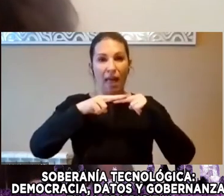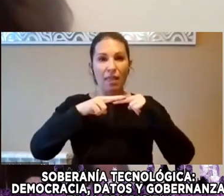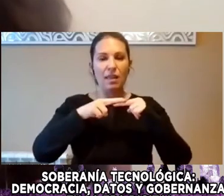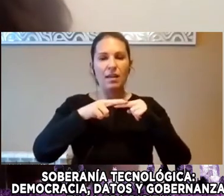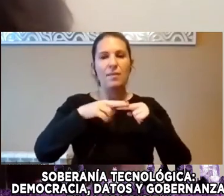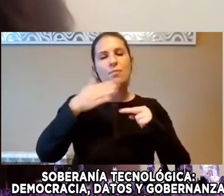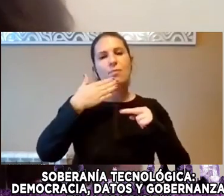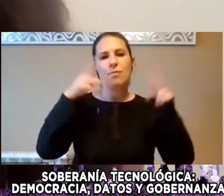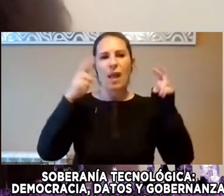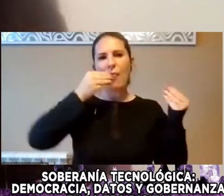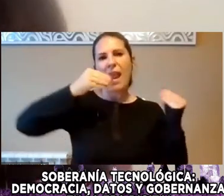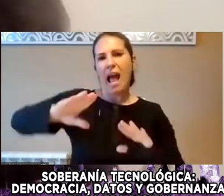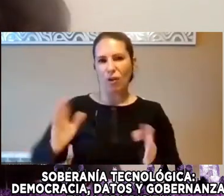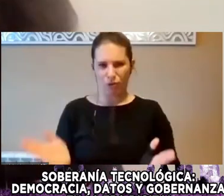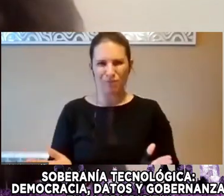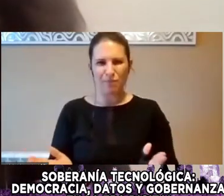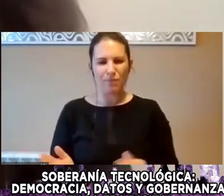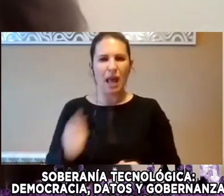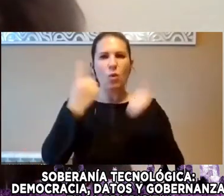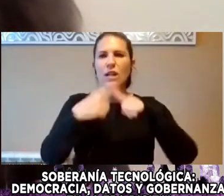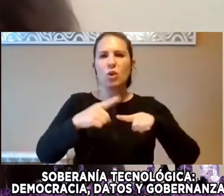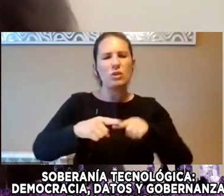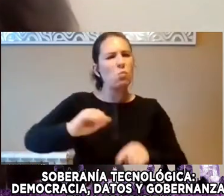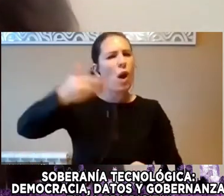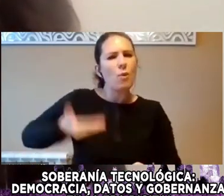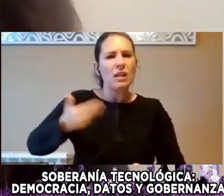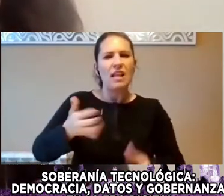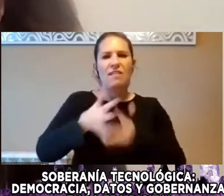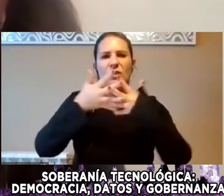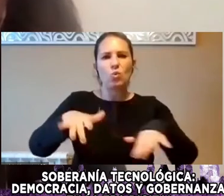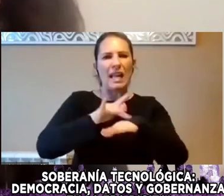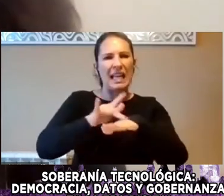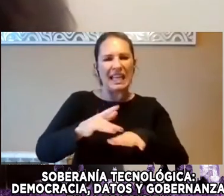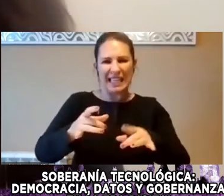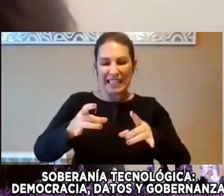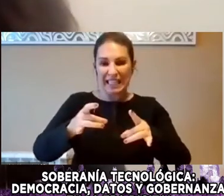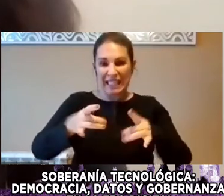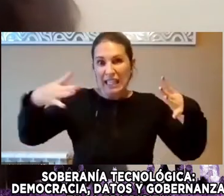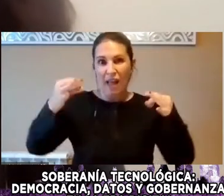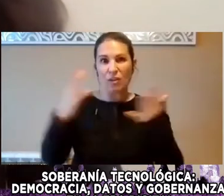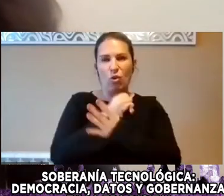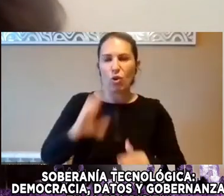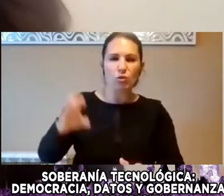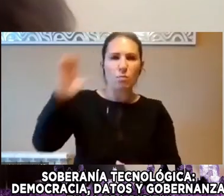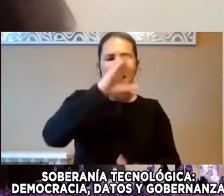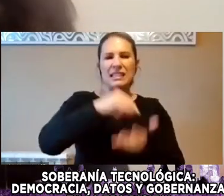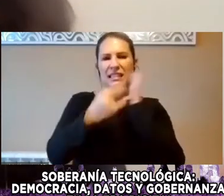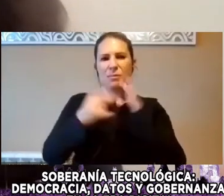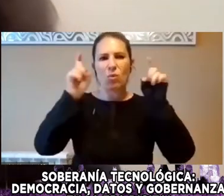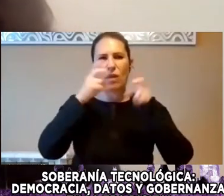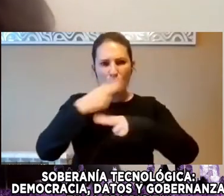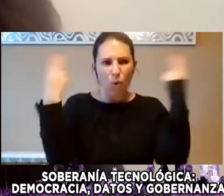Delegado Piezas Importantísimas De Infraestructura Crítica De Todos Los Países De Todos Los Gobiernos De Sistemas De Educación Pública